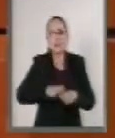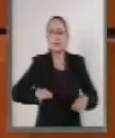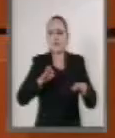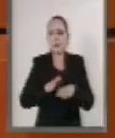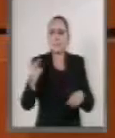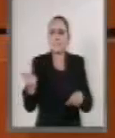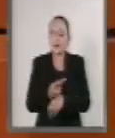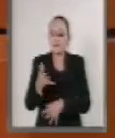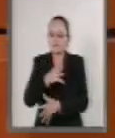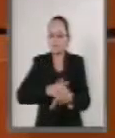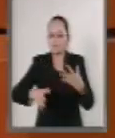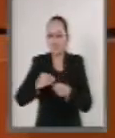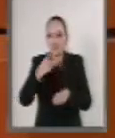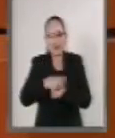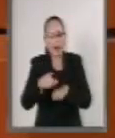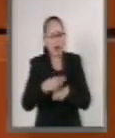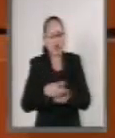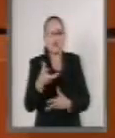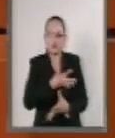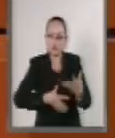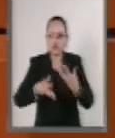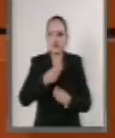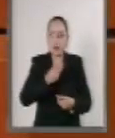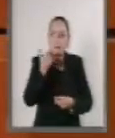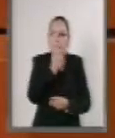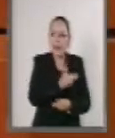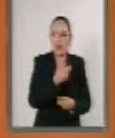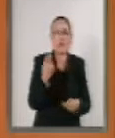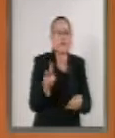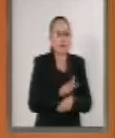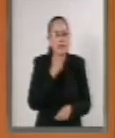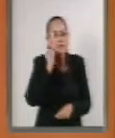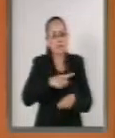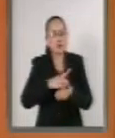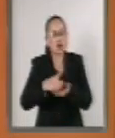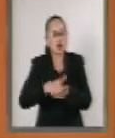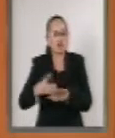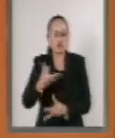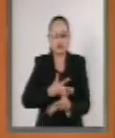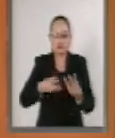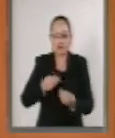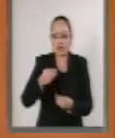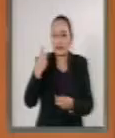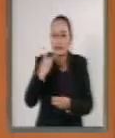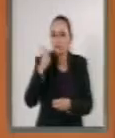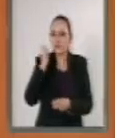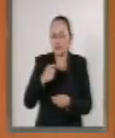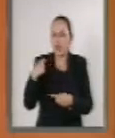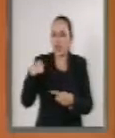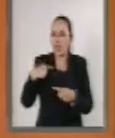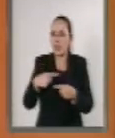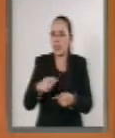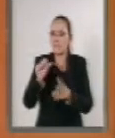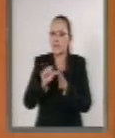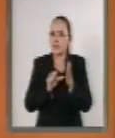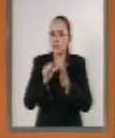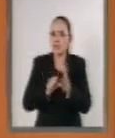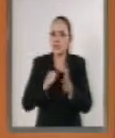del daño y el otorgamiento de las indemnizaciones correspondientes, las cuales llevan ya meses en curso.